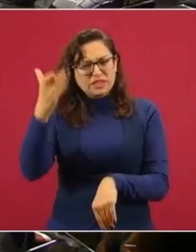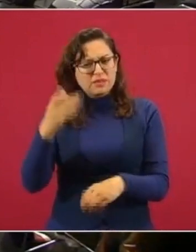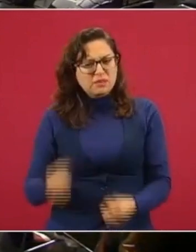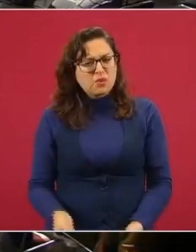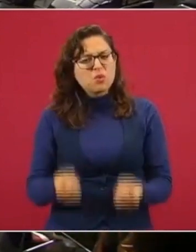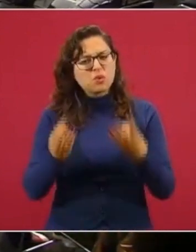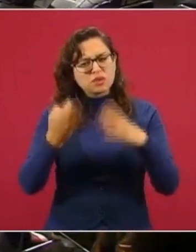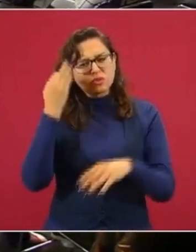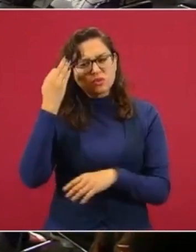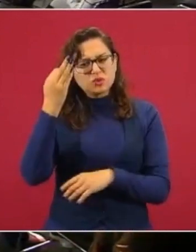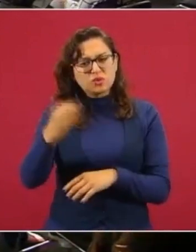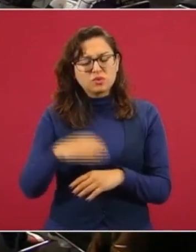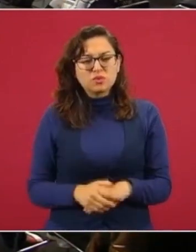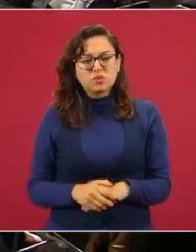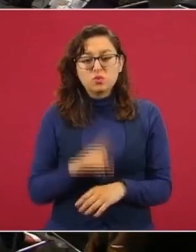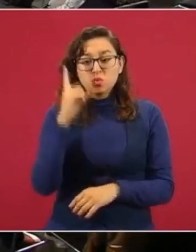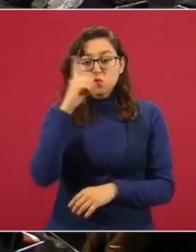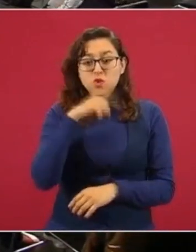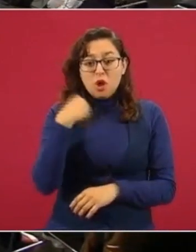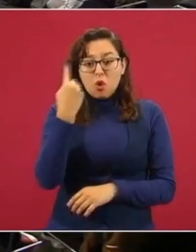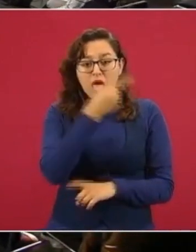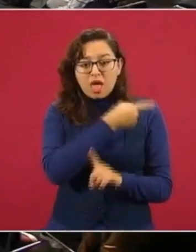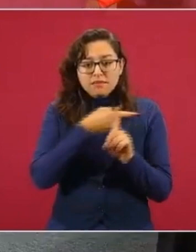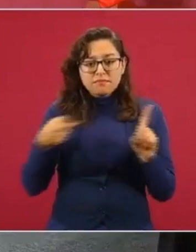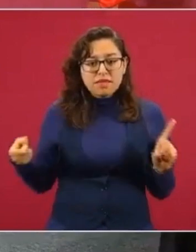personas? ¿Una hora y media?